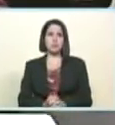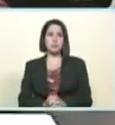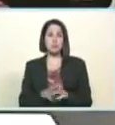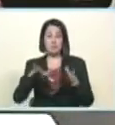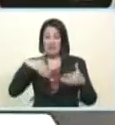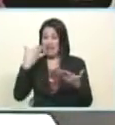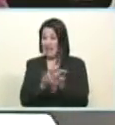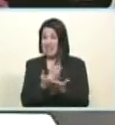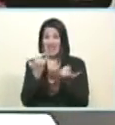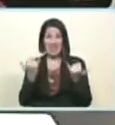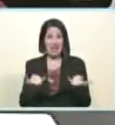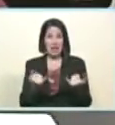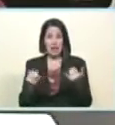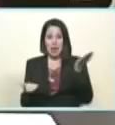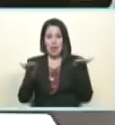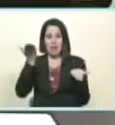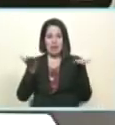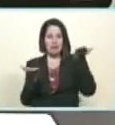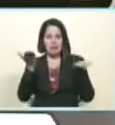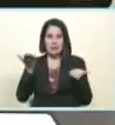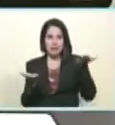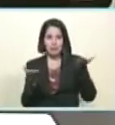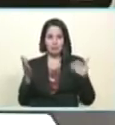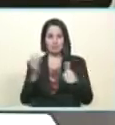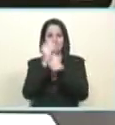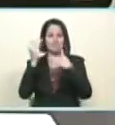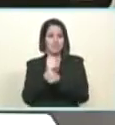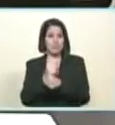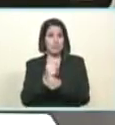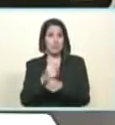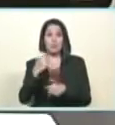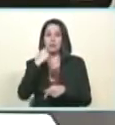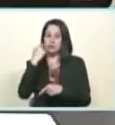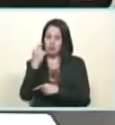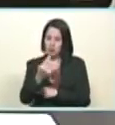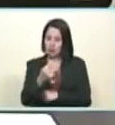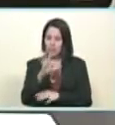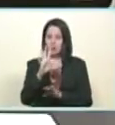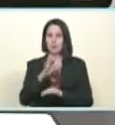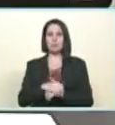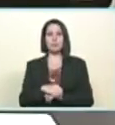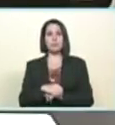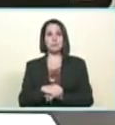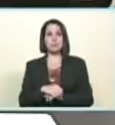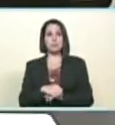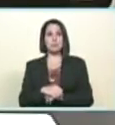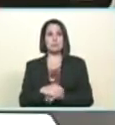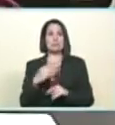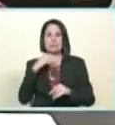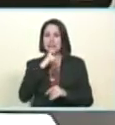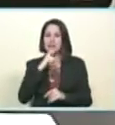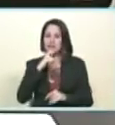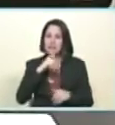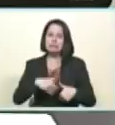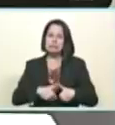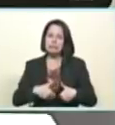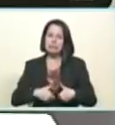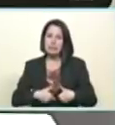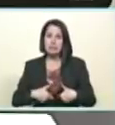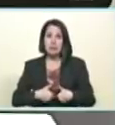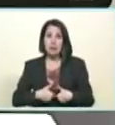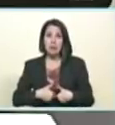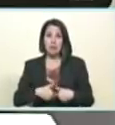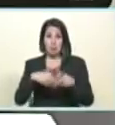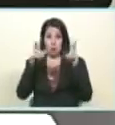hasta que logremos los equilibrios que vamos a lograr yo se los digo ha costado y va a costar esfuerzo